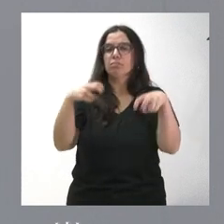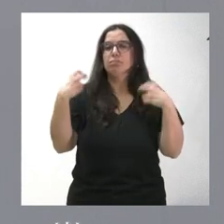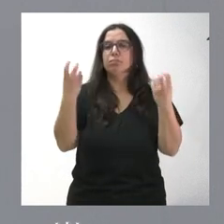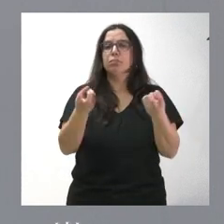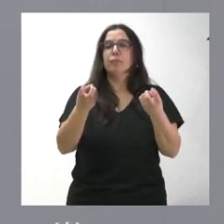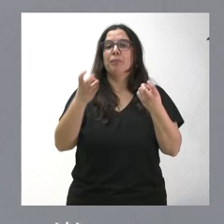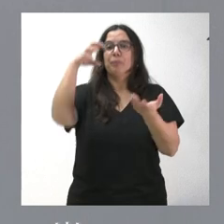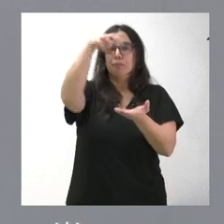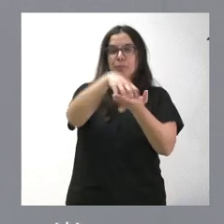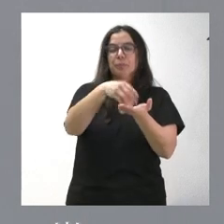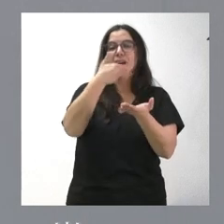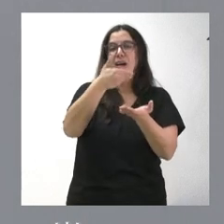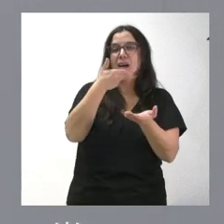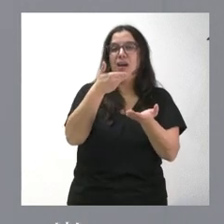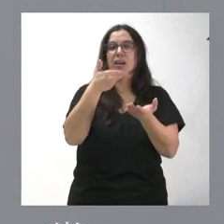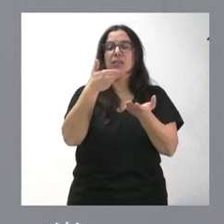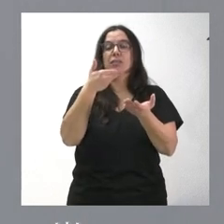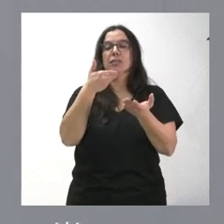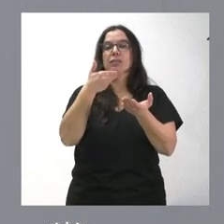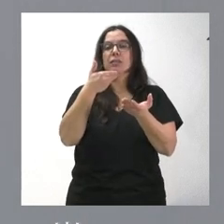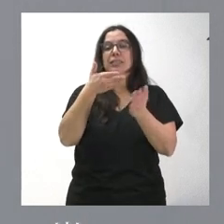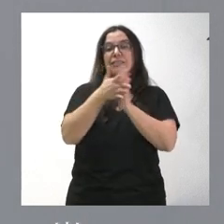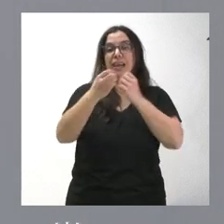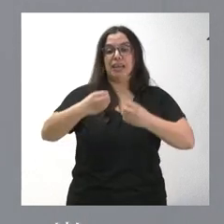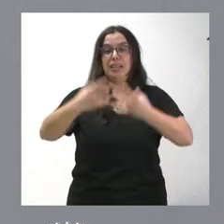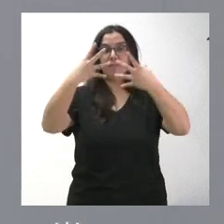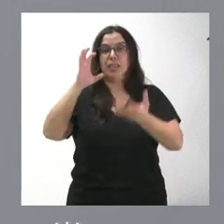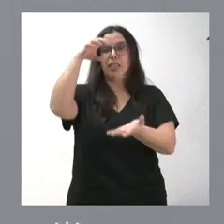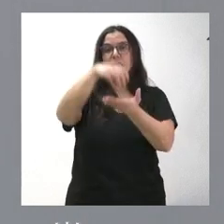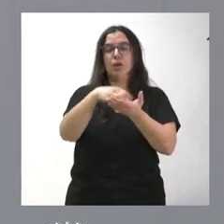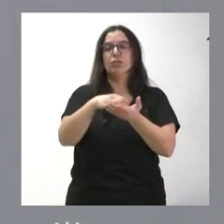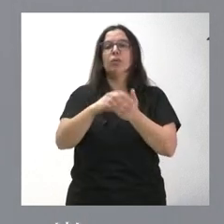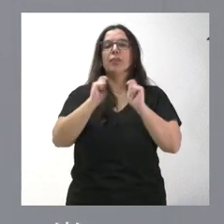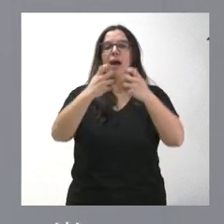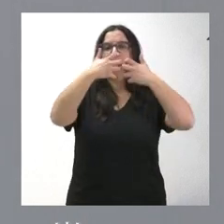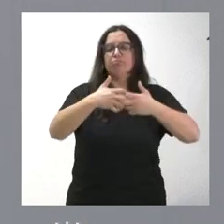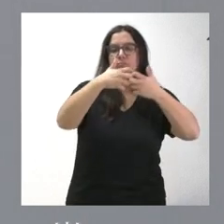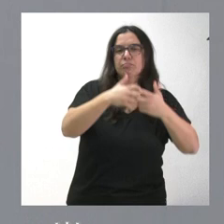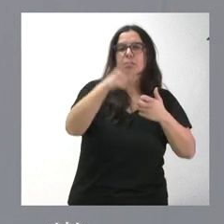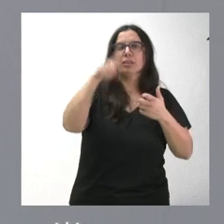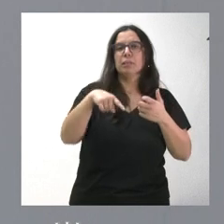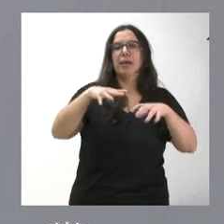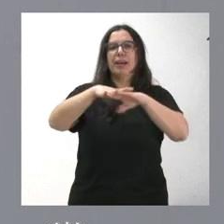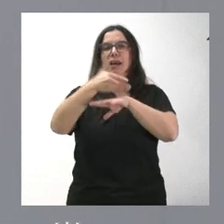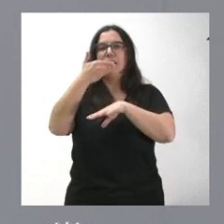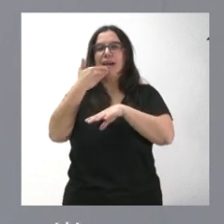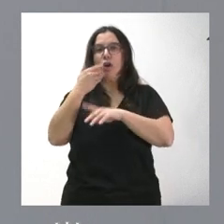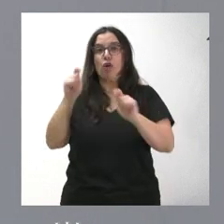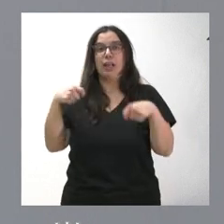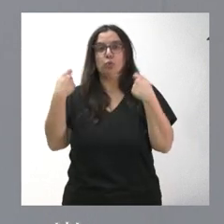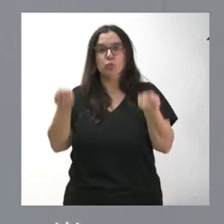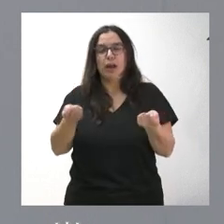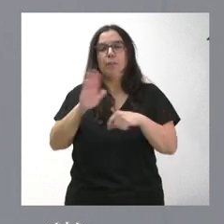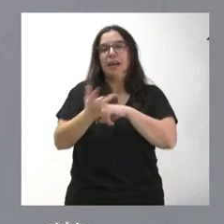de las instalaciones térmicas existentes, dotando al edificio de equipos de aerotermia y conexión de red de calor de biomasa para la producción de